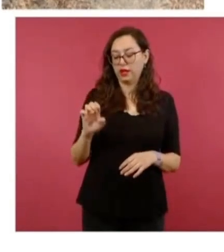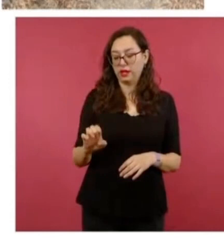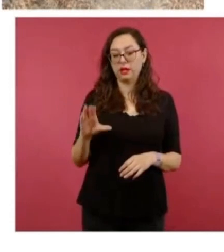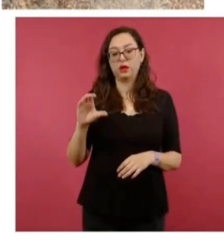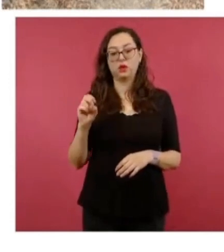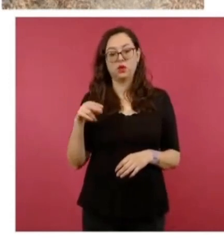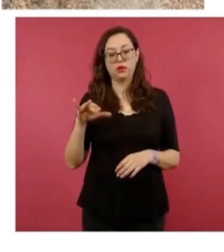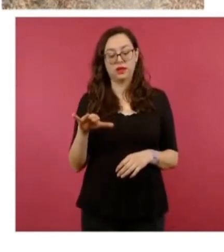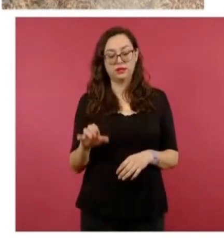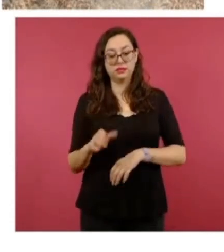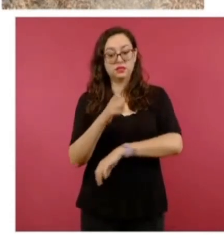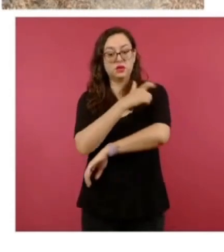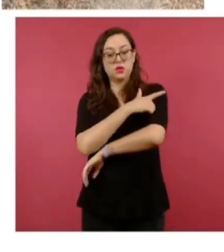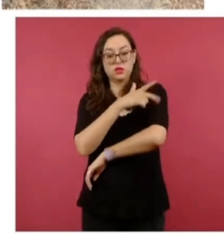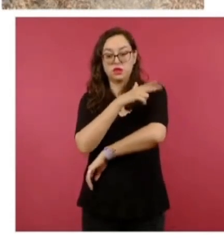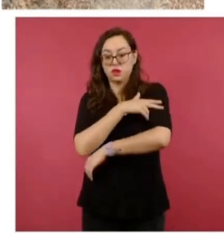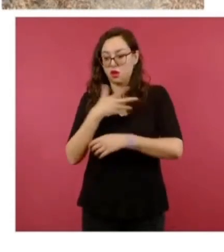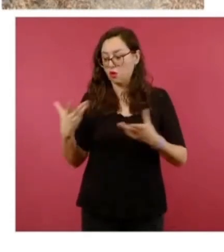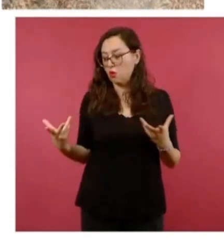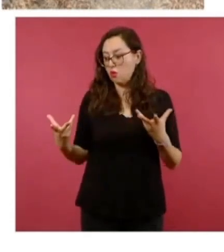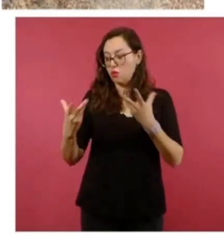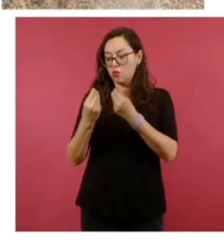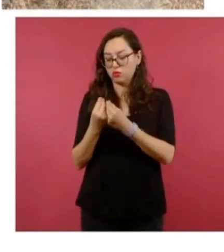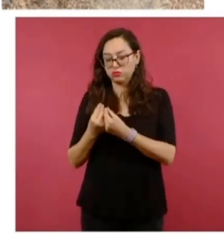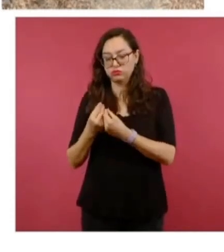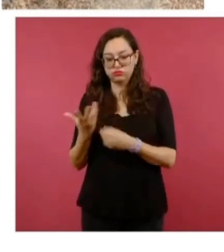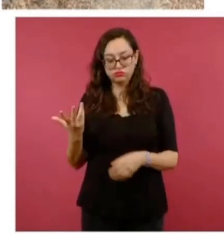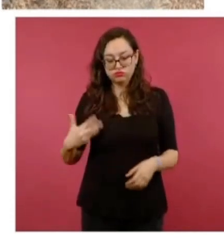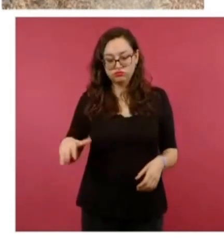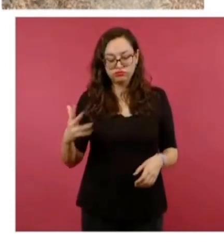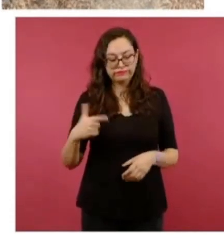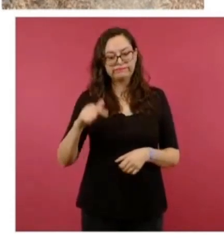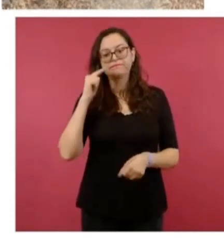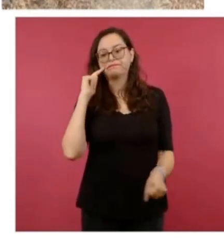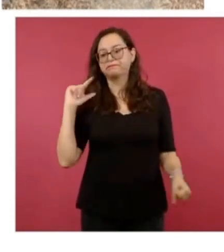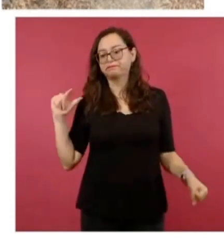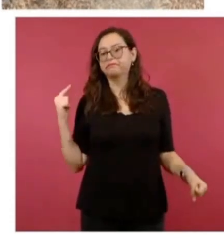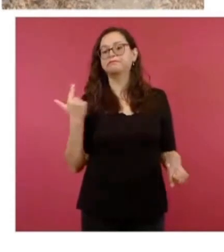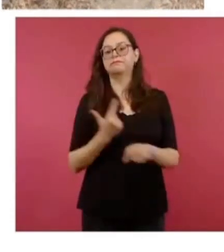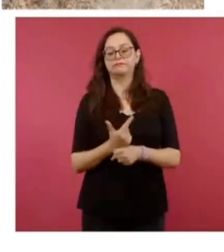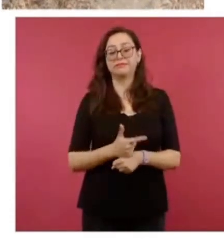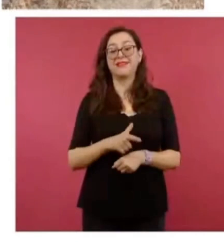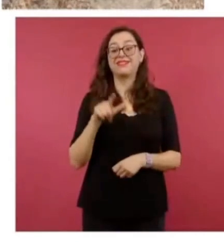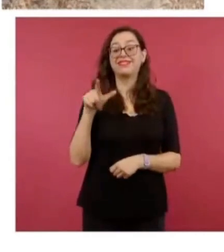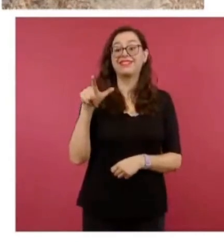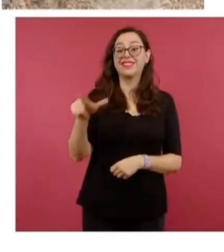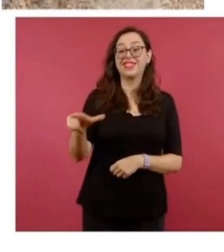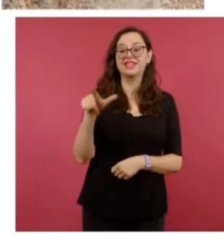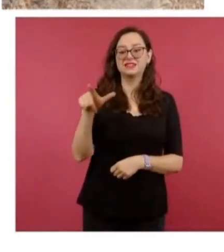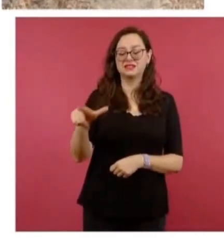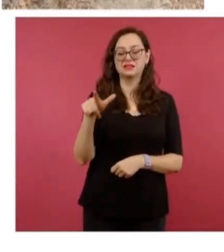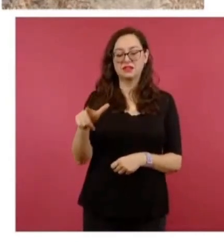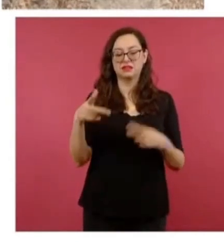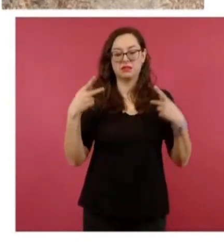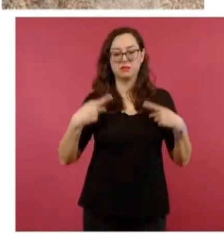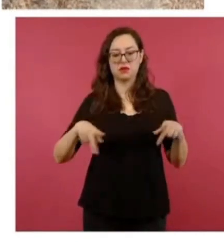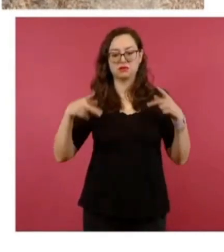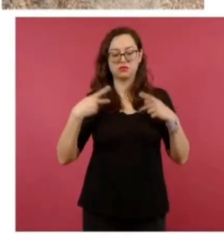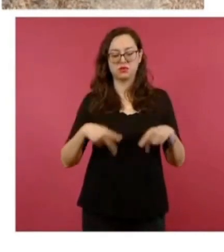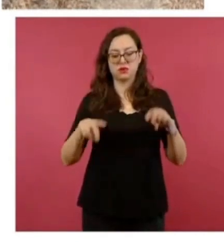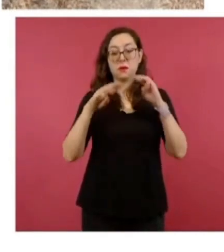Nacional, llevan a cabo un operativo que permite la detención de 17 presuntos integrantes de una célula delictiva